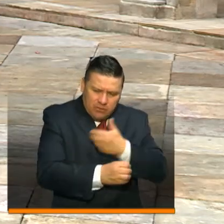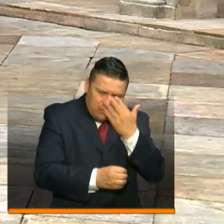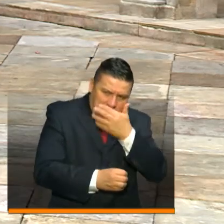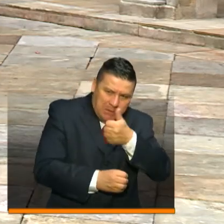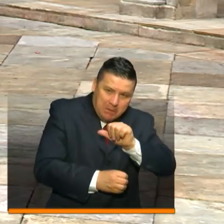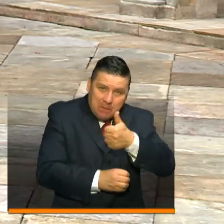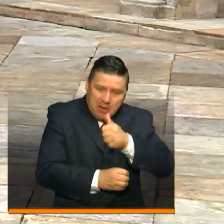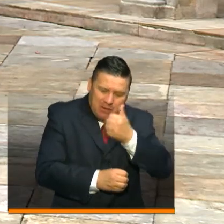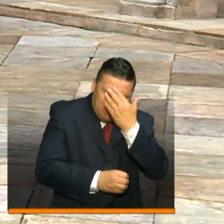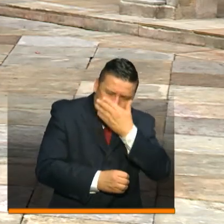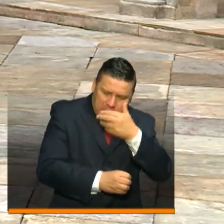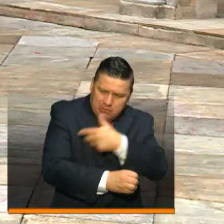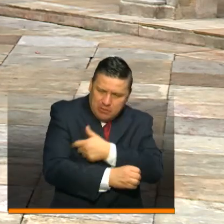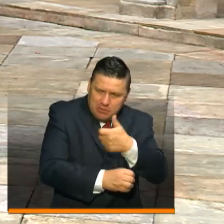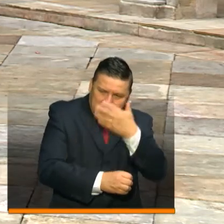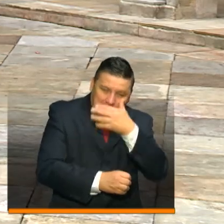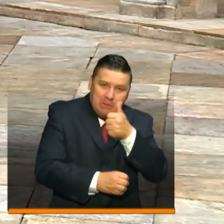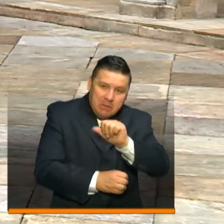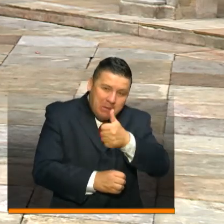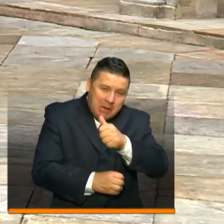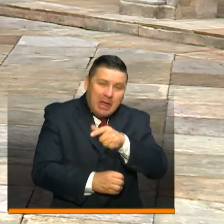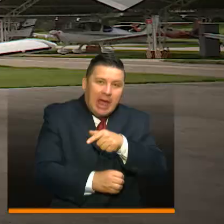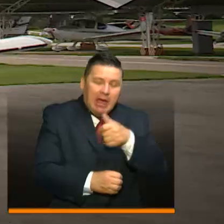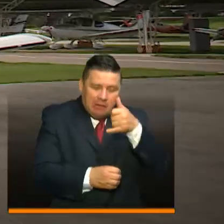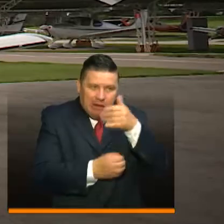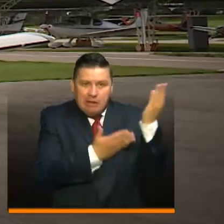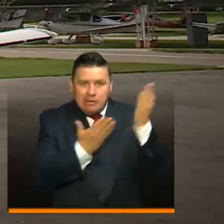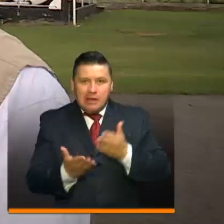para que sean analizadas con rapidez en Bogotá.